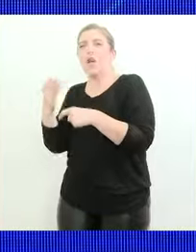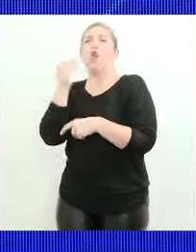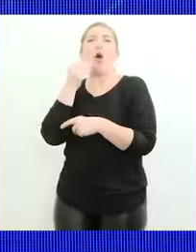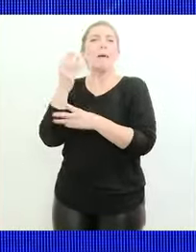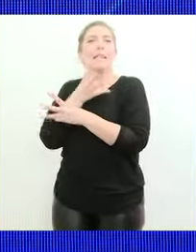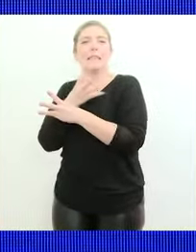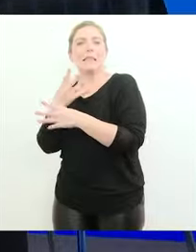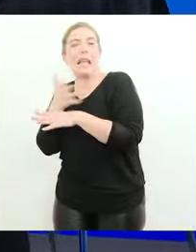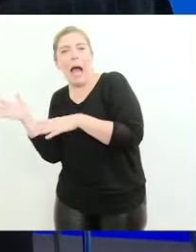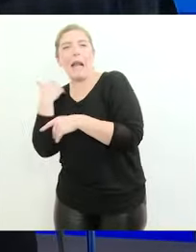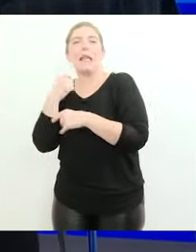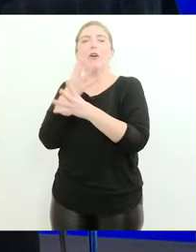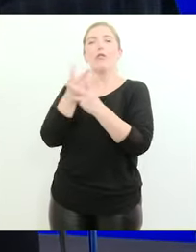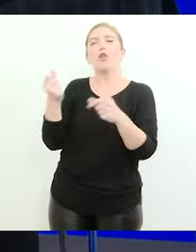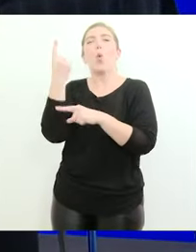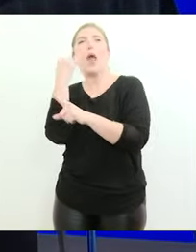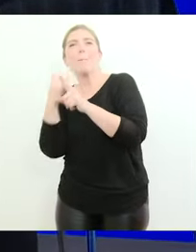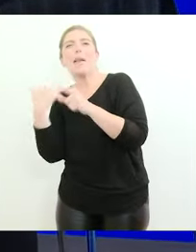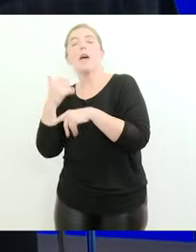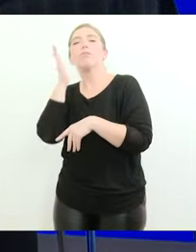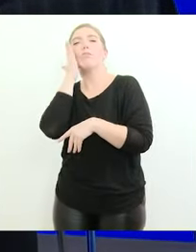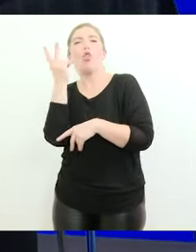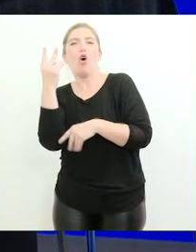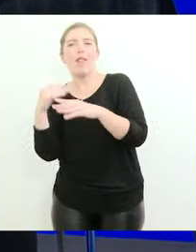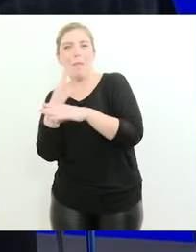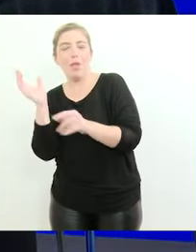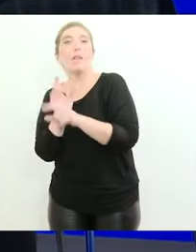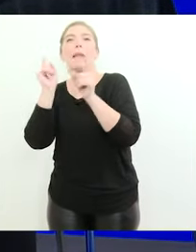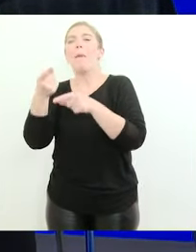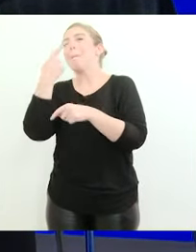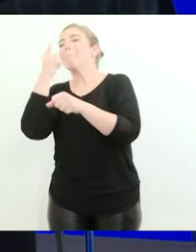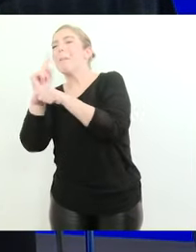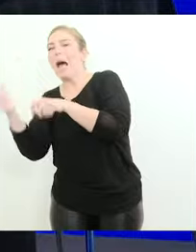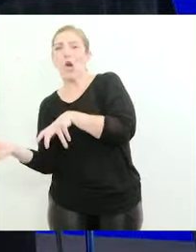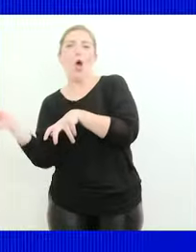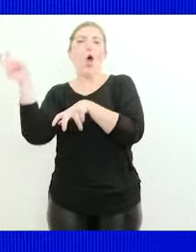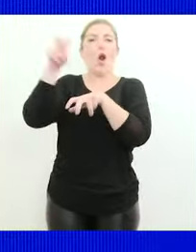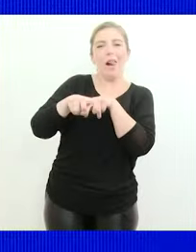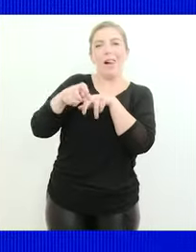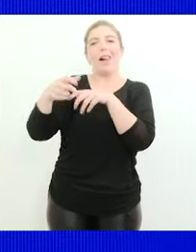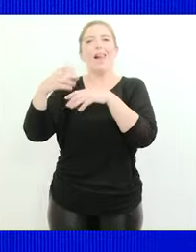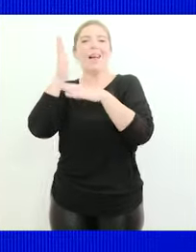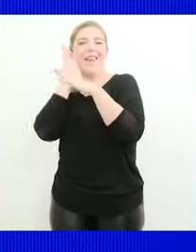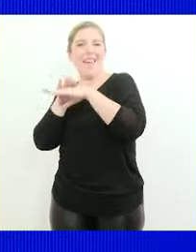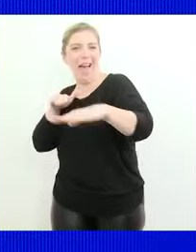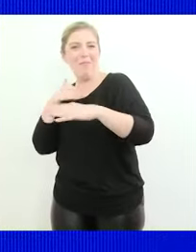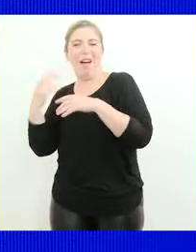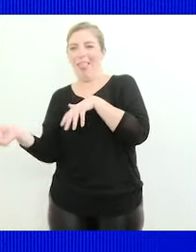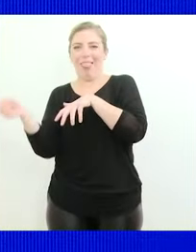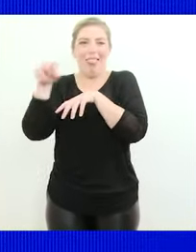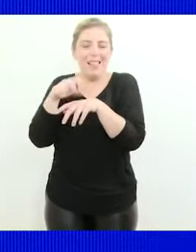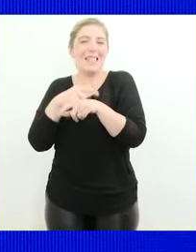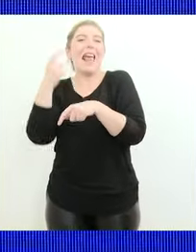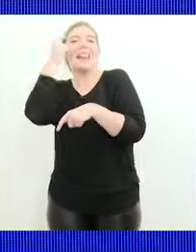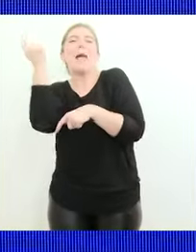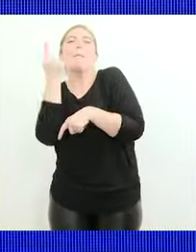terminé una y media, me dormí a las dos, además se me subió el perro a la cama con lo cual los primeros